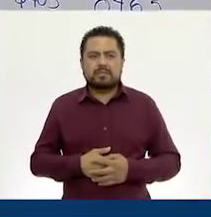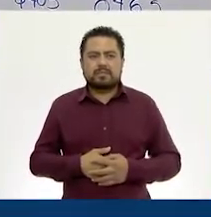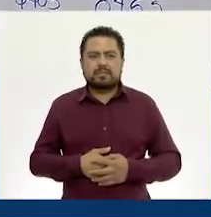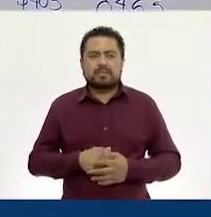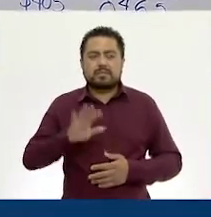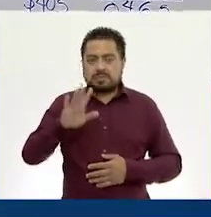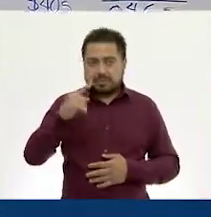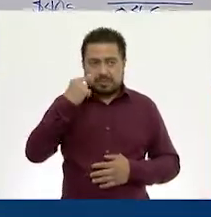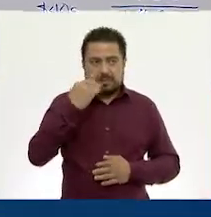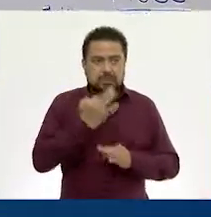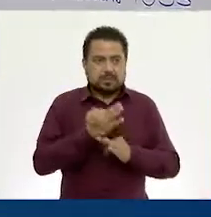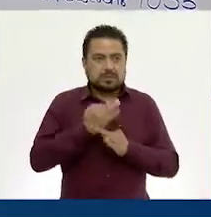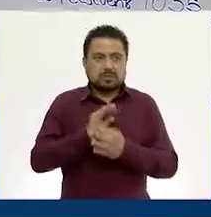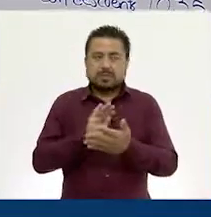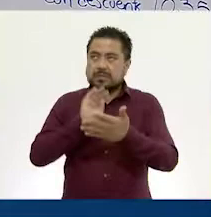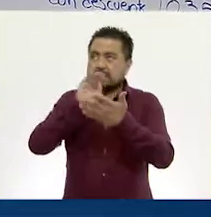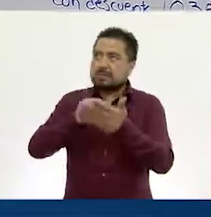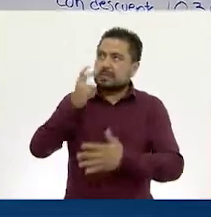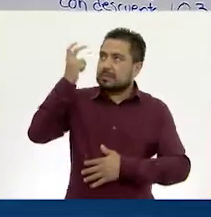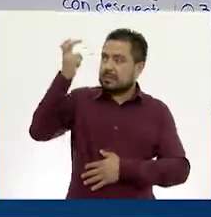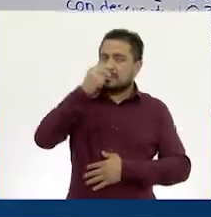Fíjate, lo vamos a poner aquí.